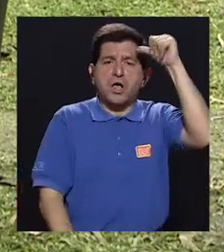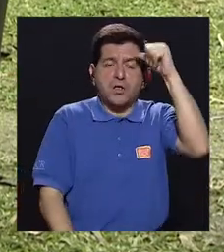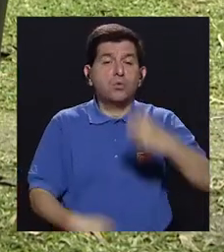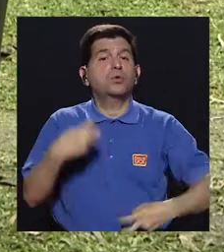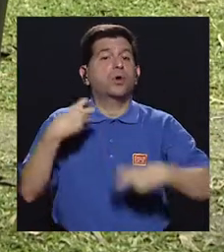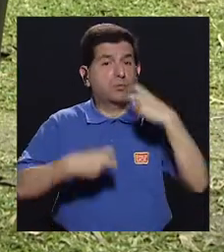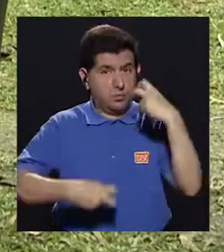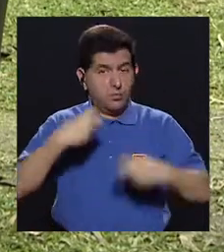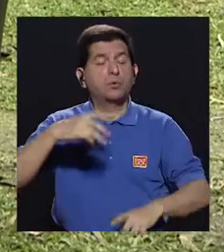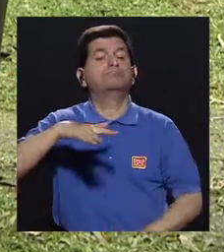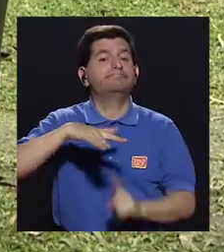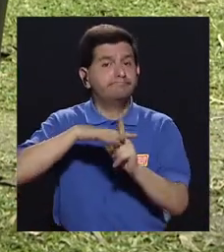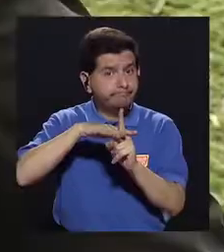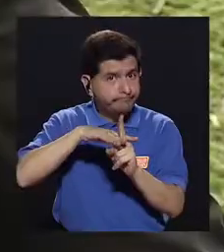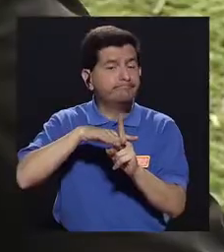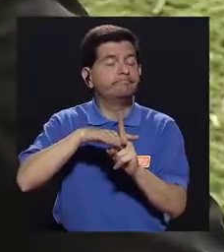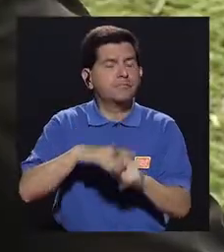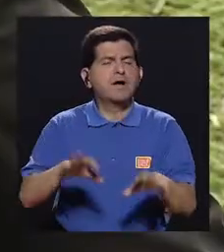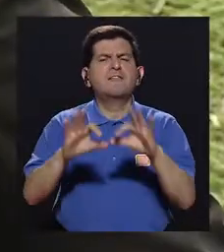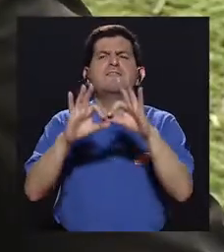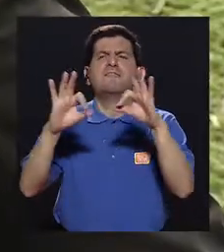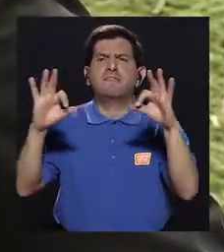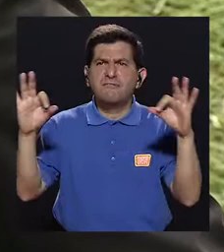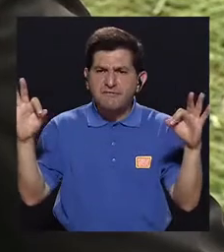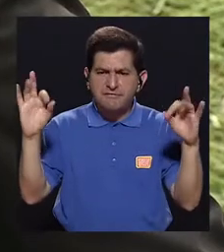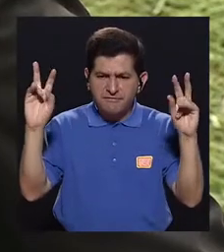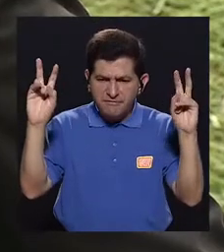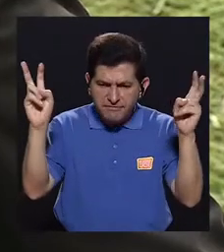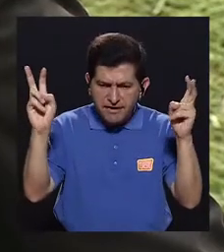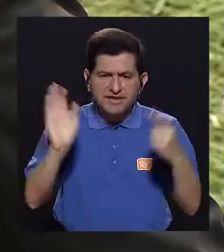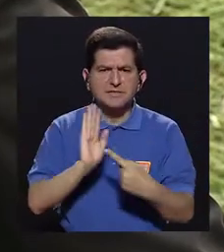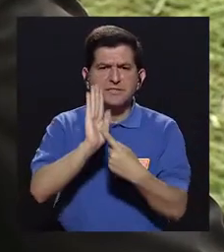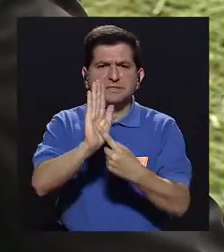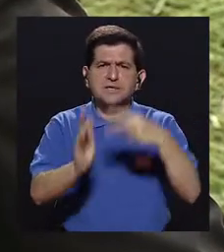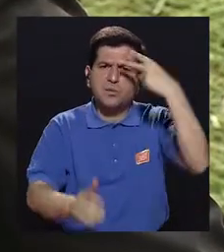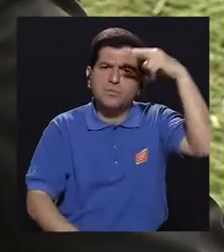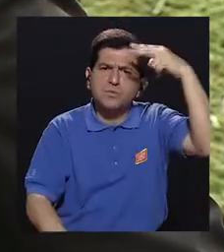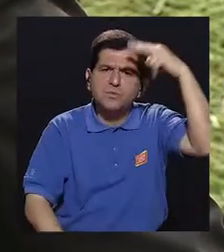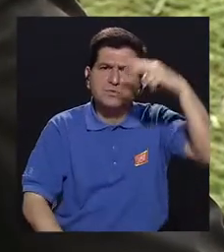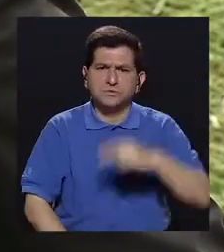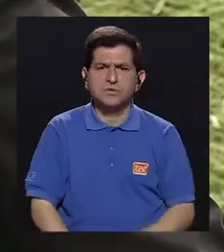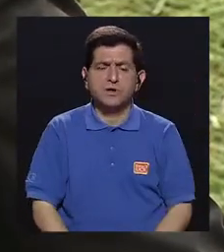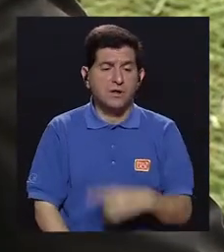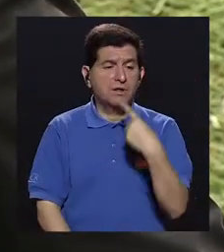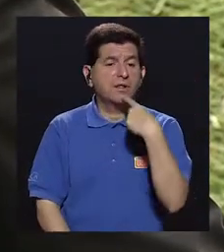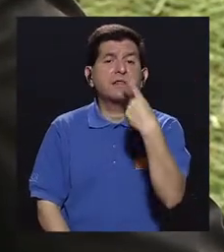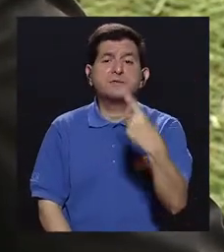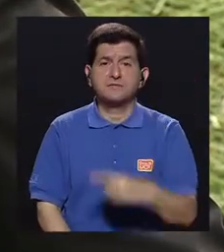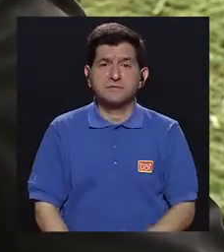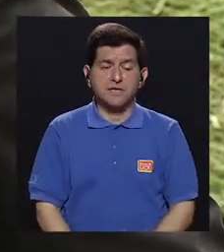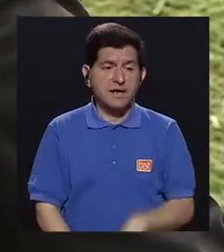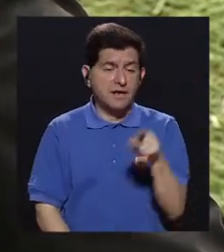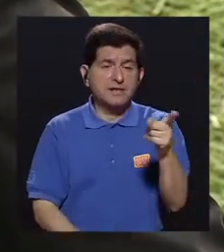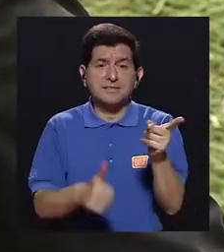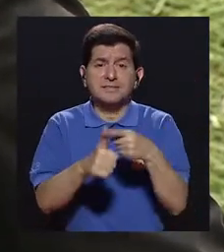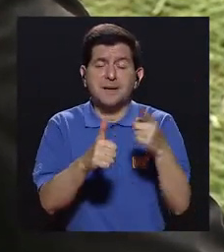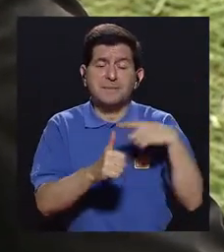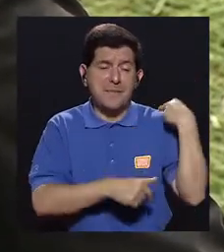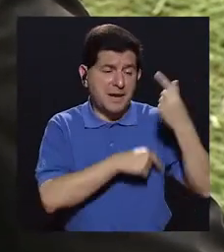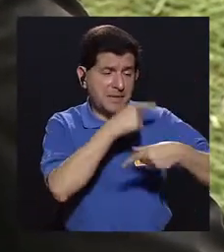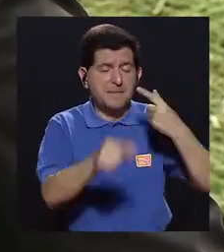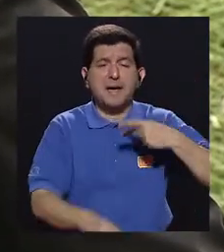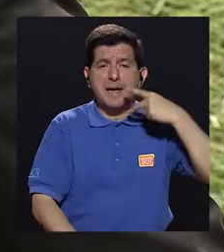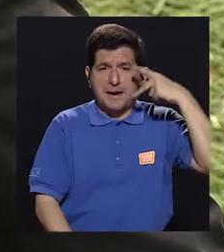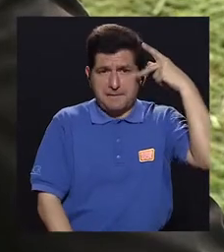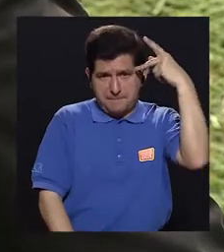adulto con serios problemas. Hubo una frase que se lanzó en México donde se dice que esta es la primera